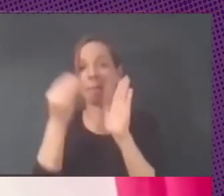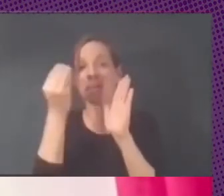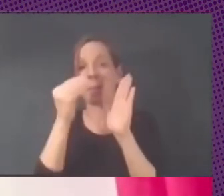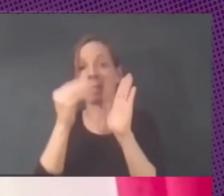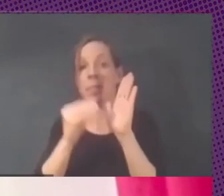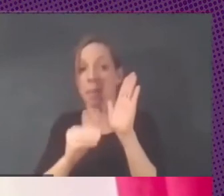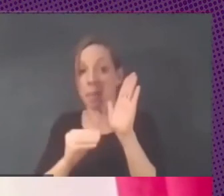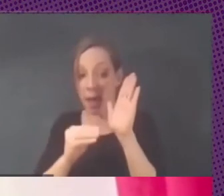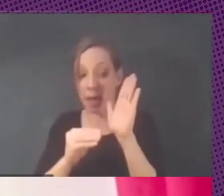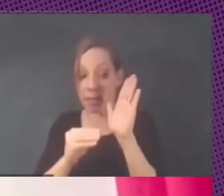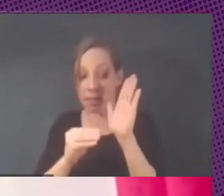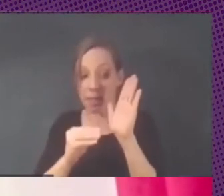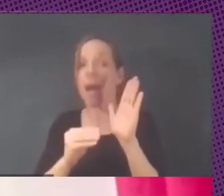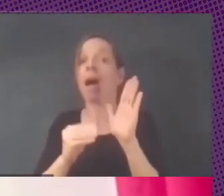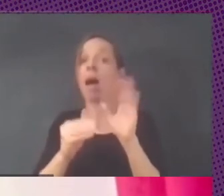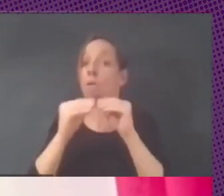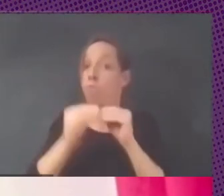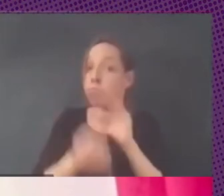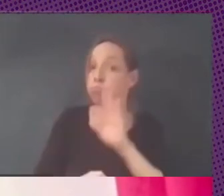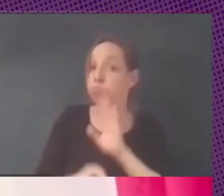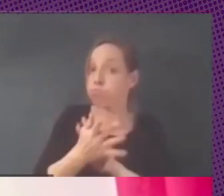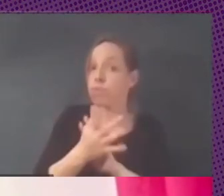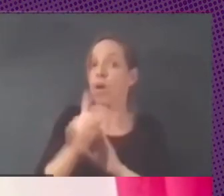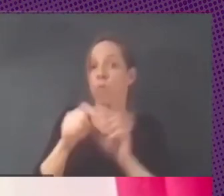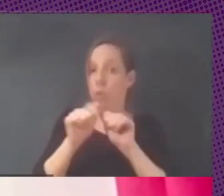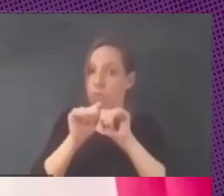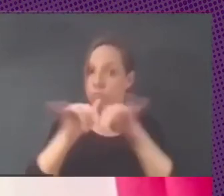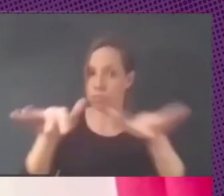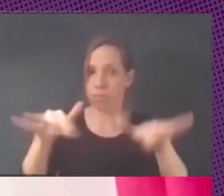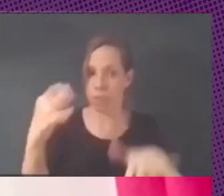liberarlos tienes que seguir aportando Martín